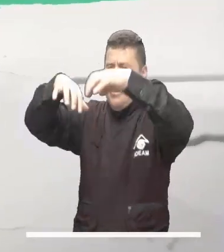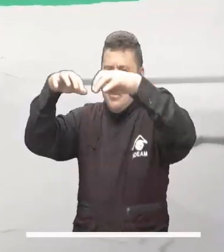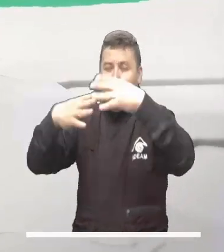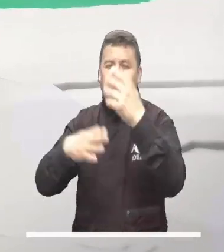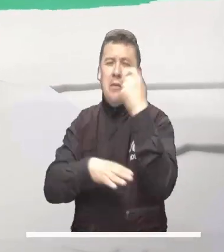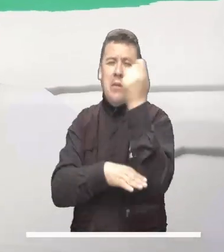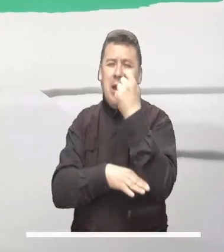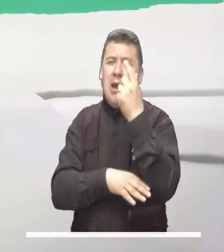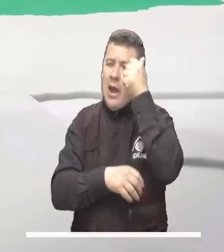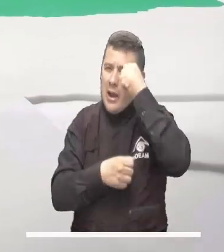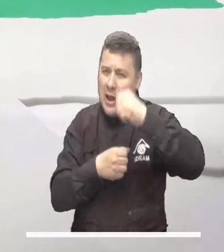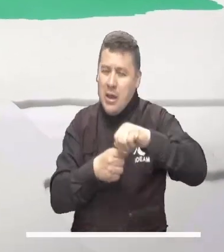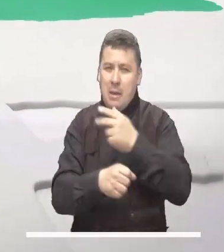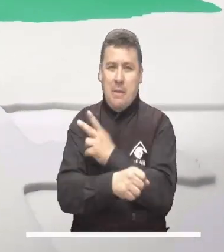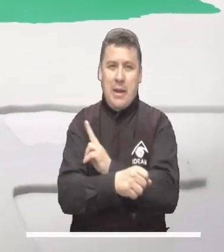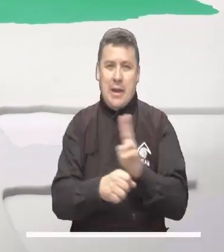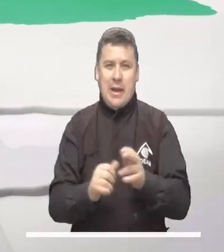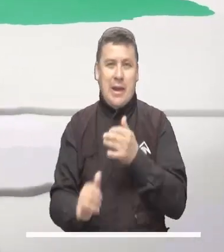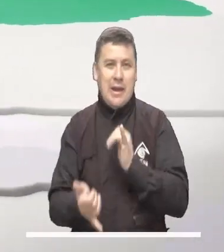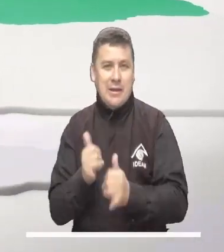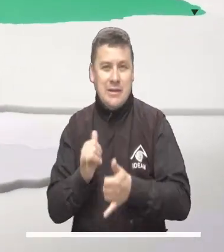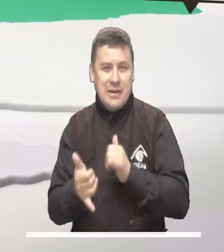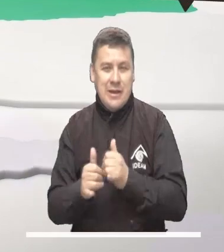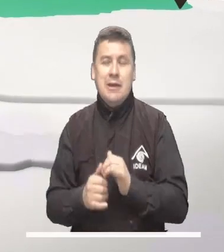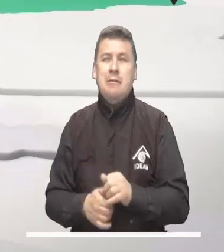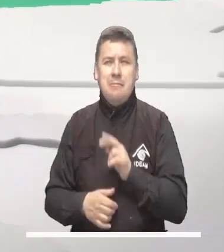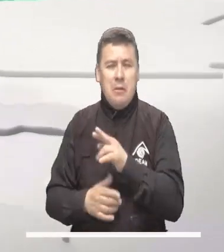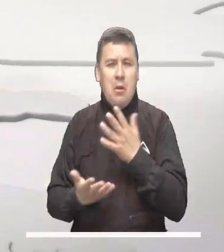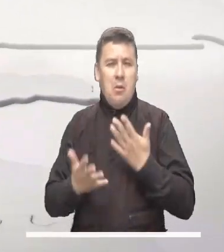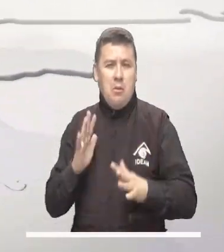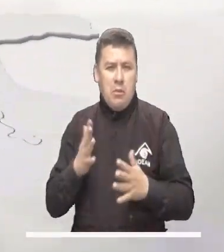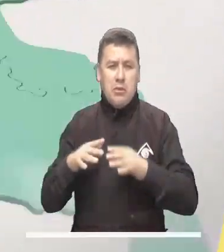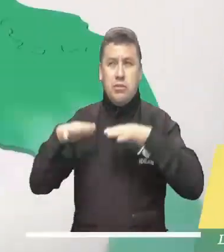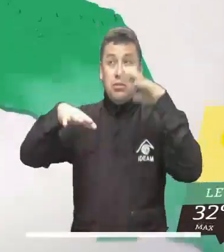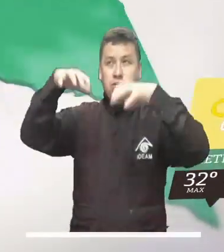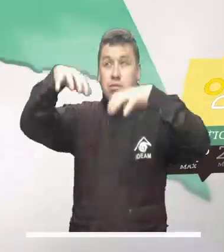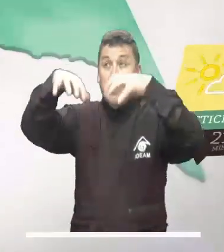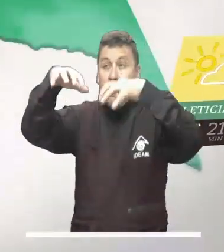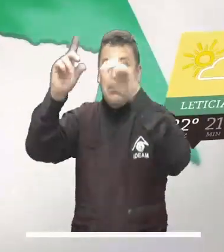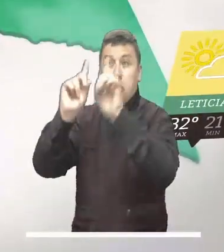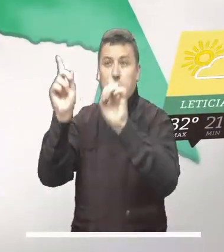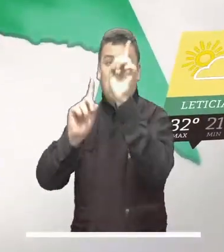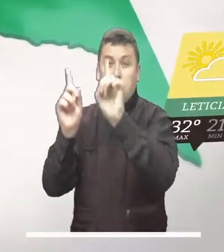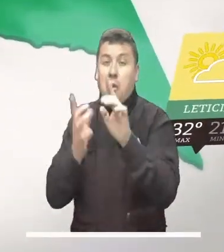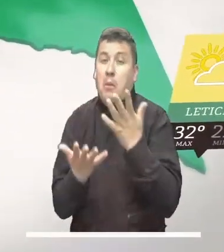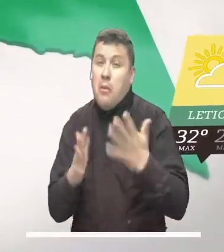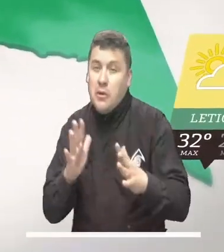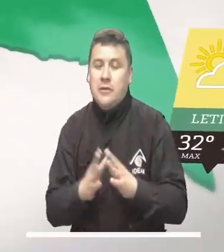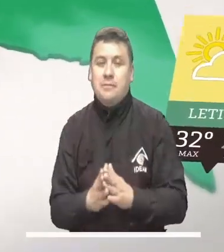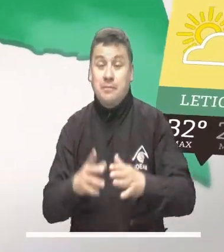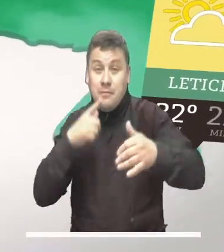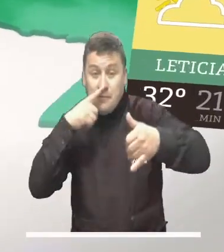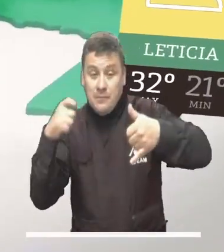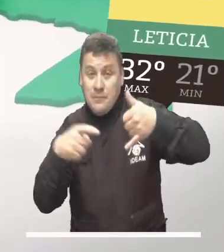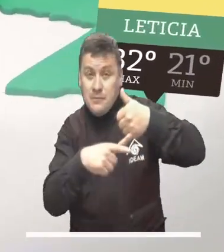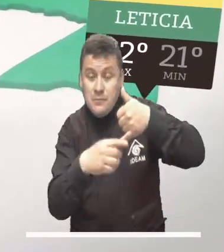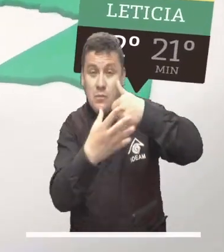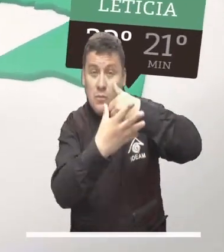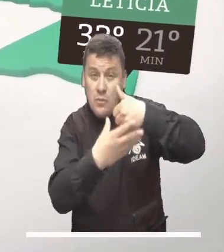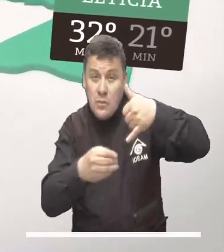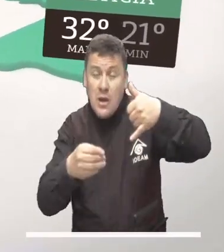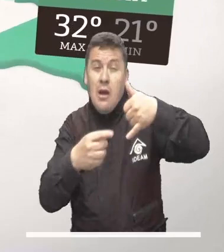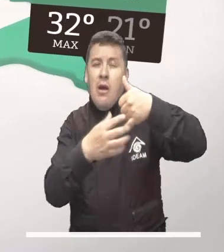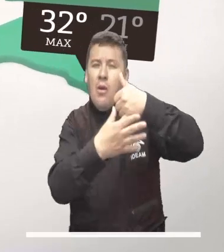agua, sobre todo en el Meta, Arauca, Bichada y Cazanare, donde probablemente se verán descargas eléctricas. En